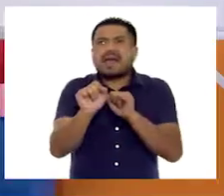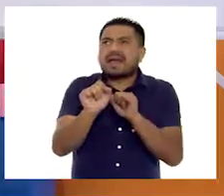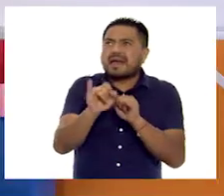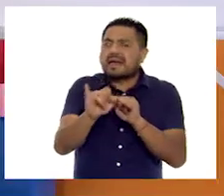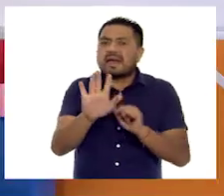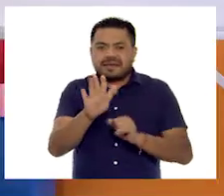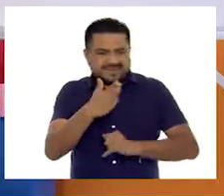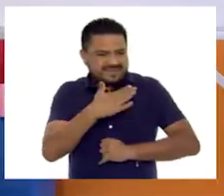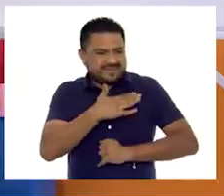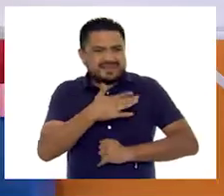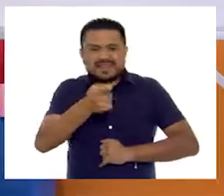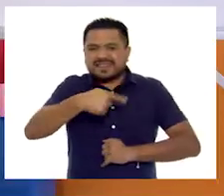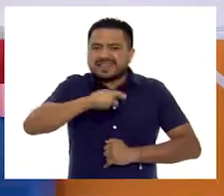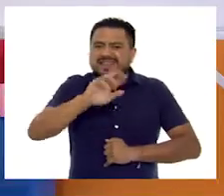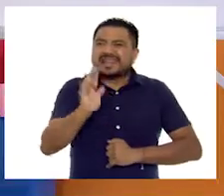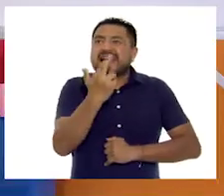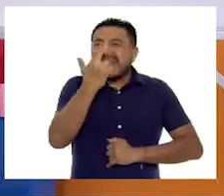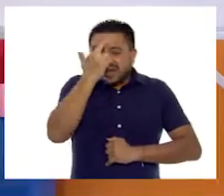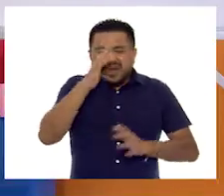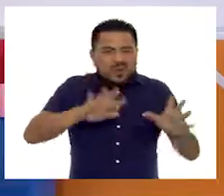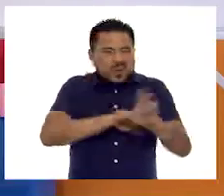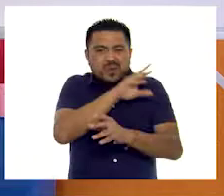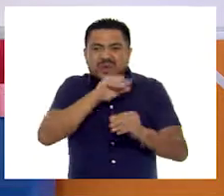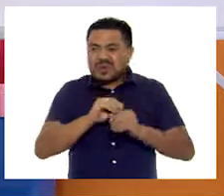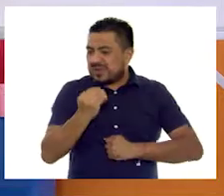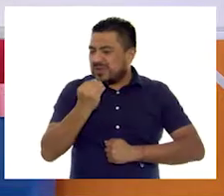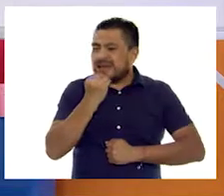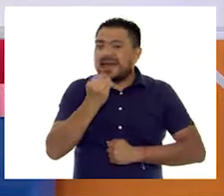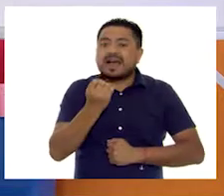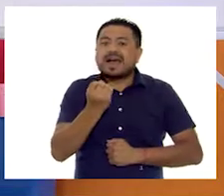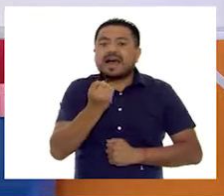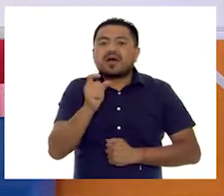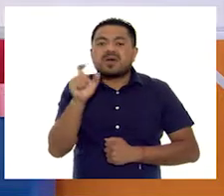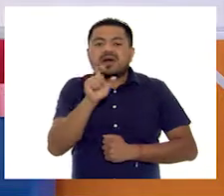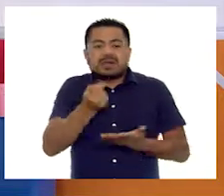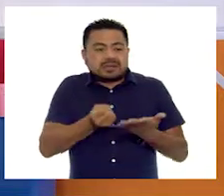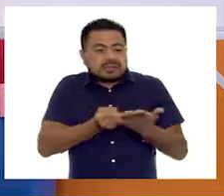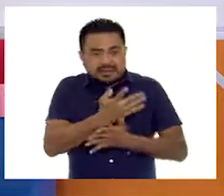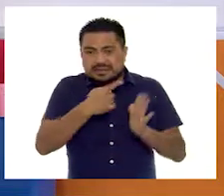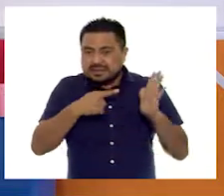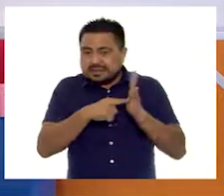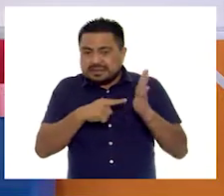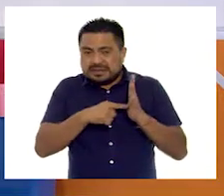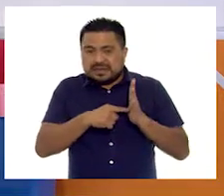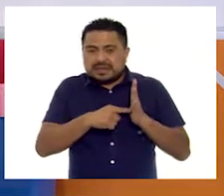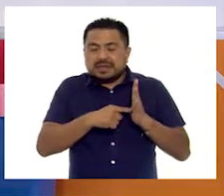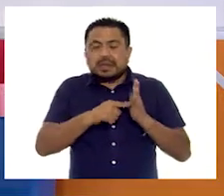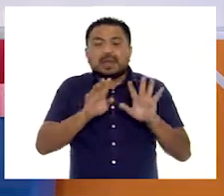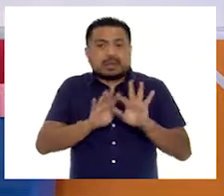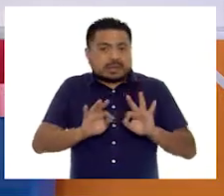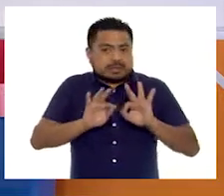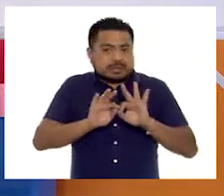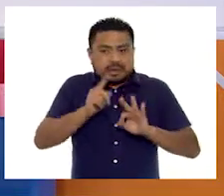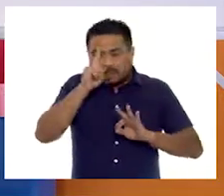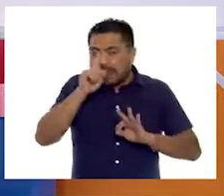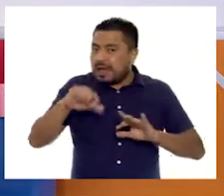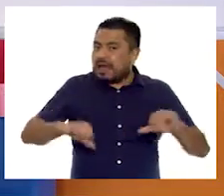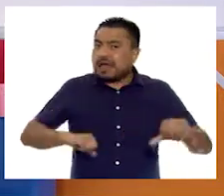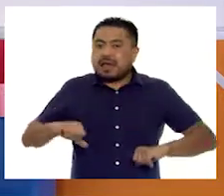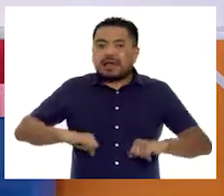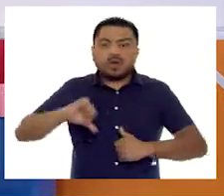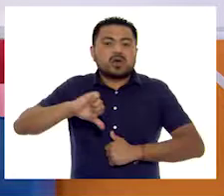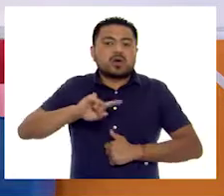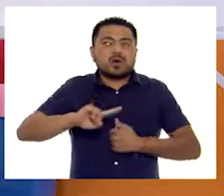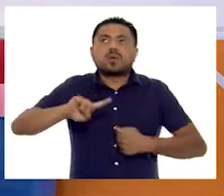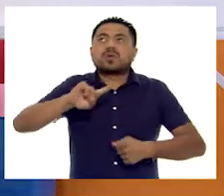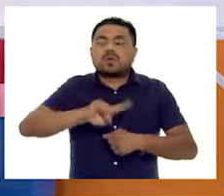Qué bueno que ustedes recuerdan todos esos alimentos que comían en la hora del recreo, porque van a ser muy importantes para la actividad del día de